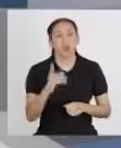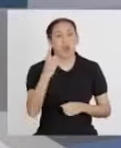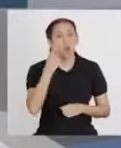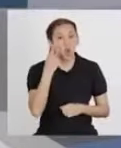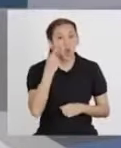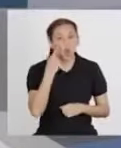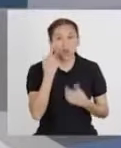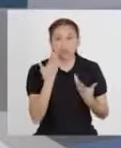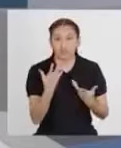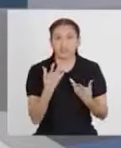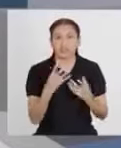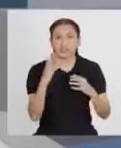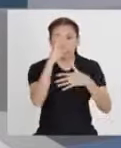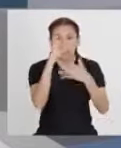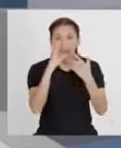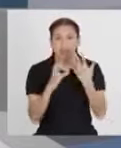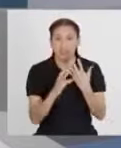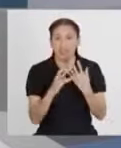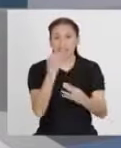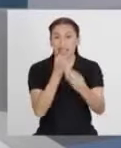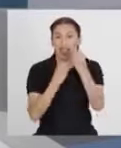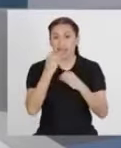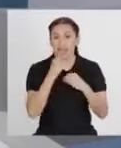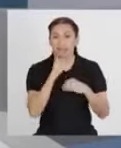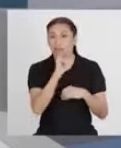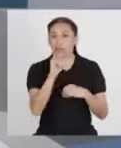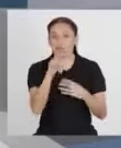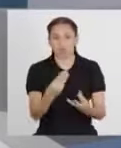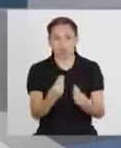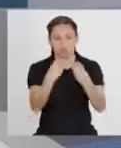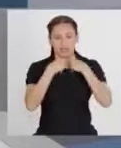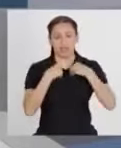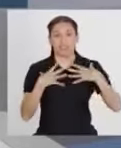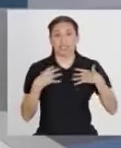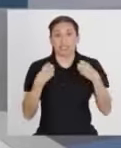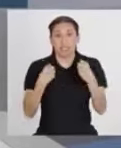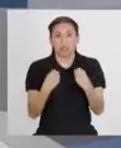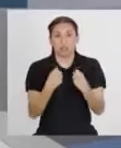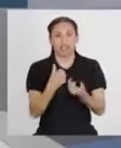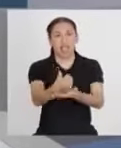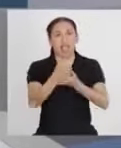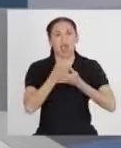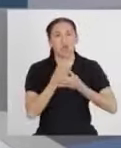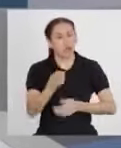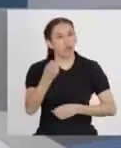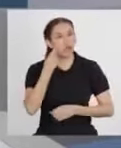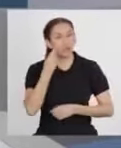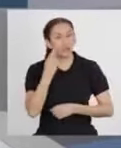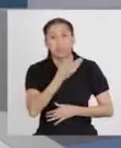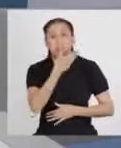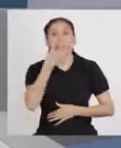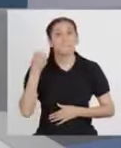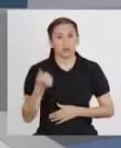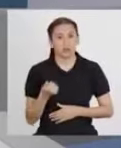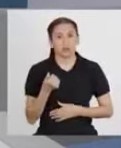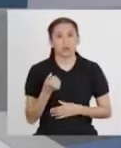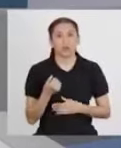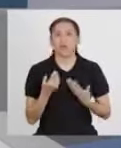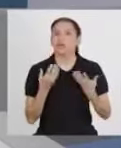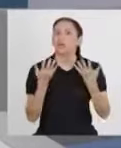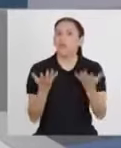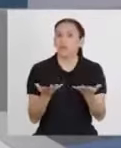las características de los alimentos y su aporte a la salud nos ayudará a conocer mejor